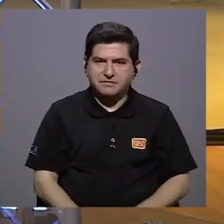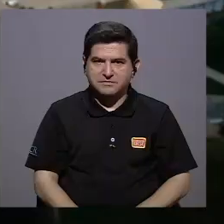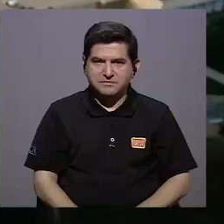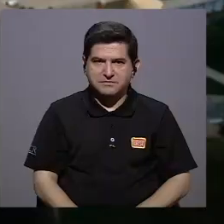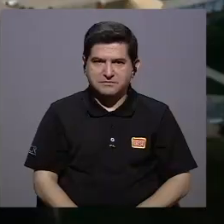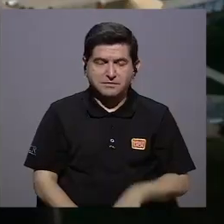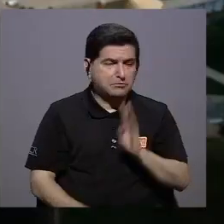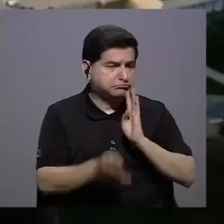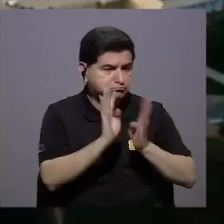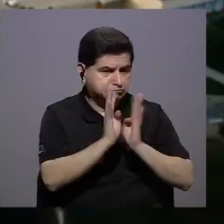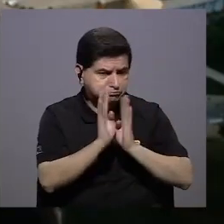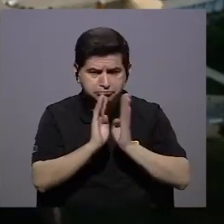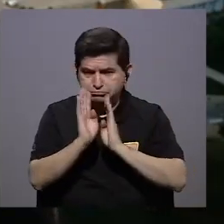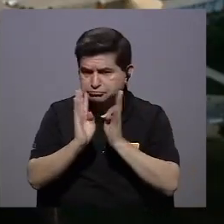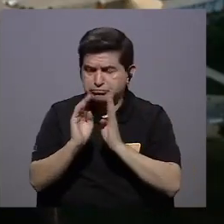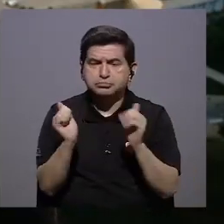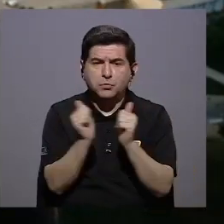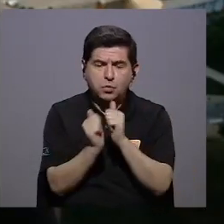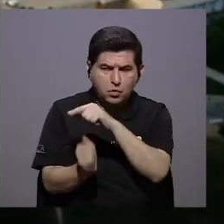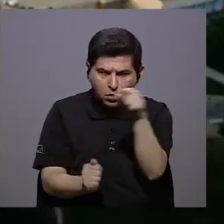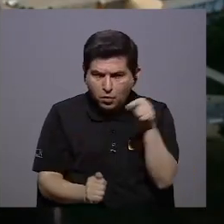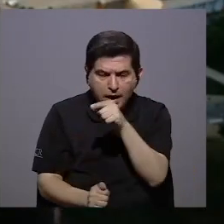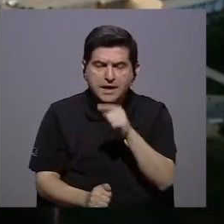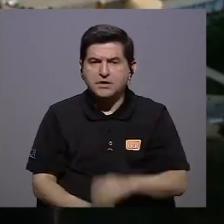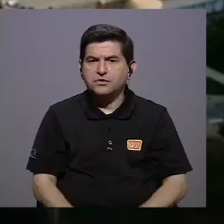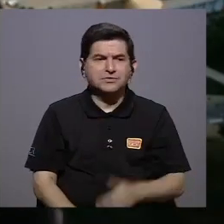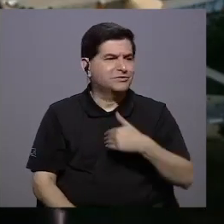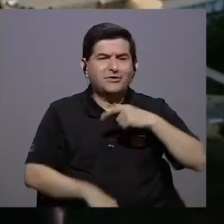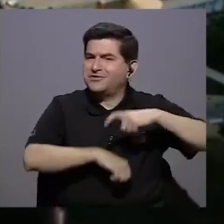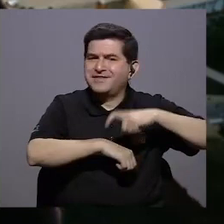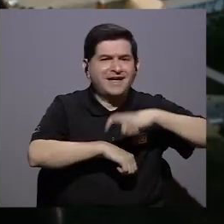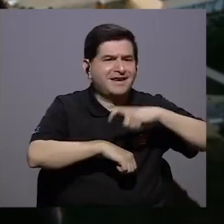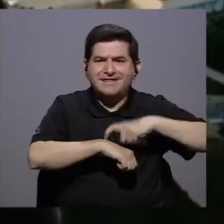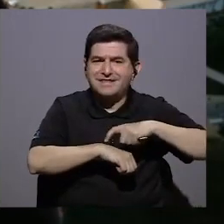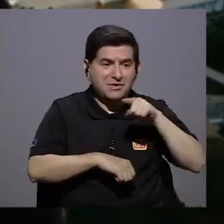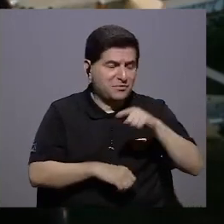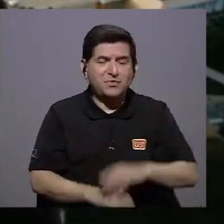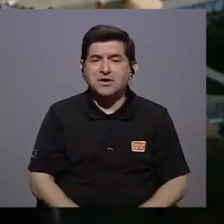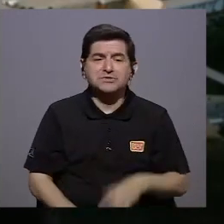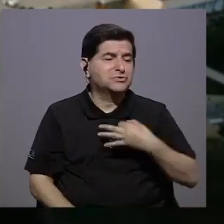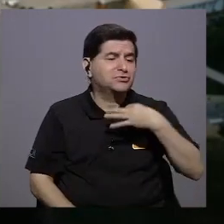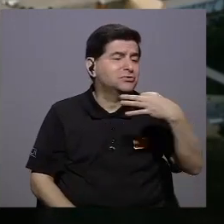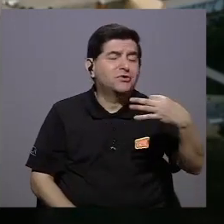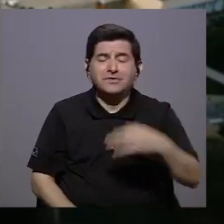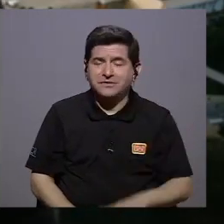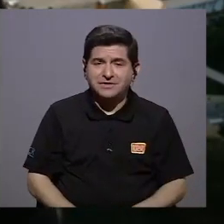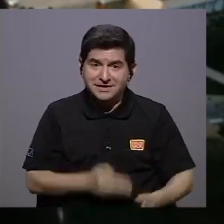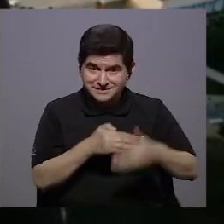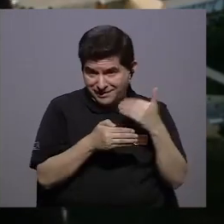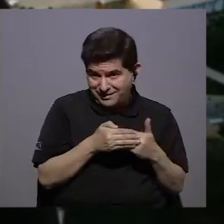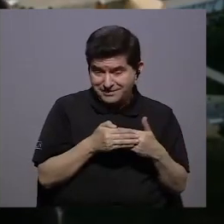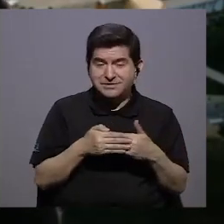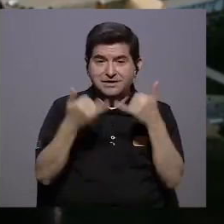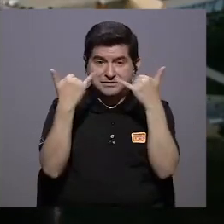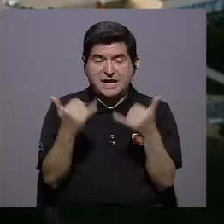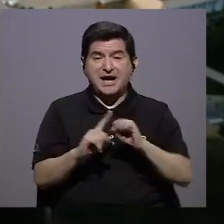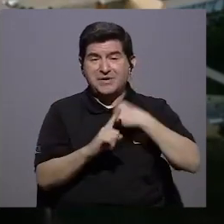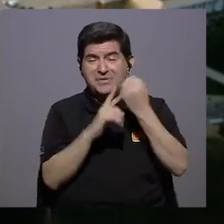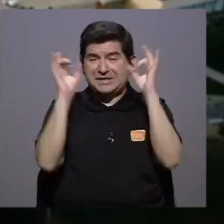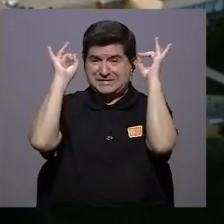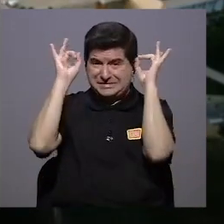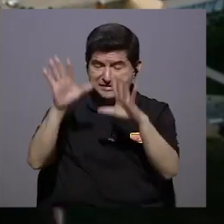su mamá que hablen que hablen con ellos si es que no tienen tiempo para hacer esto en el día cotidiano bueno pues esta